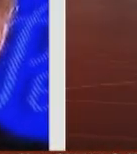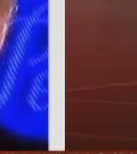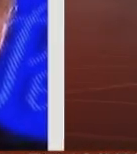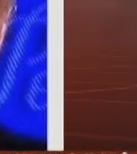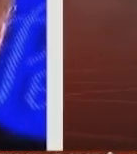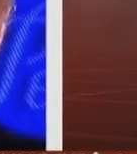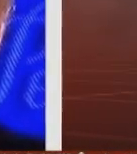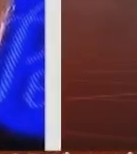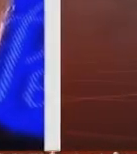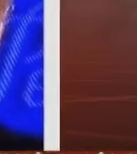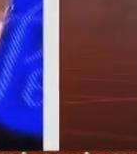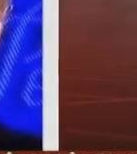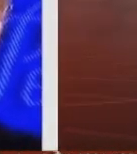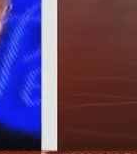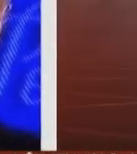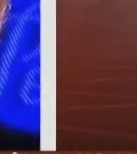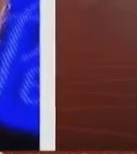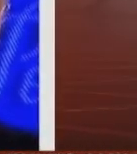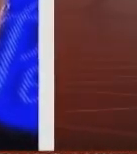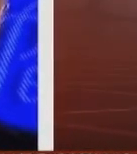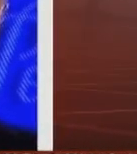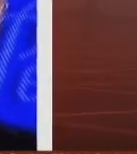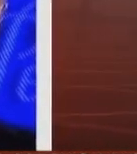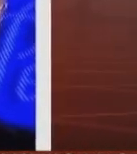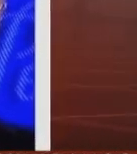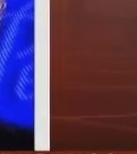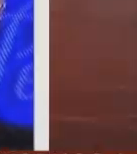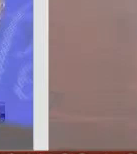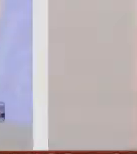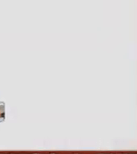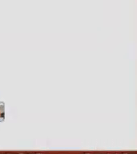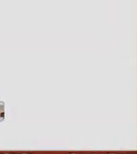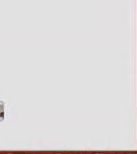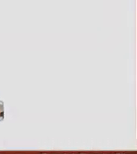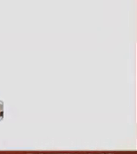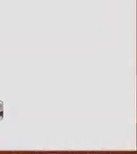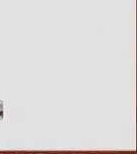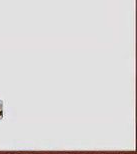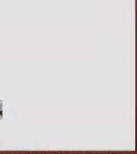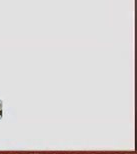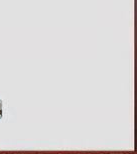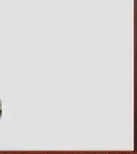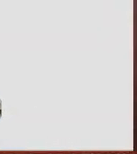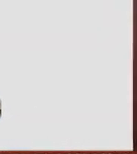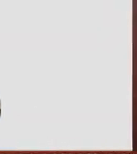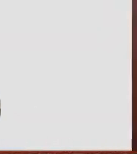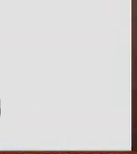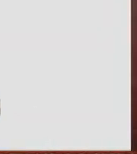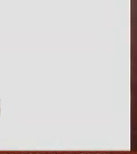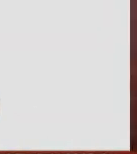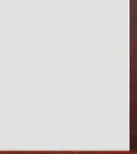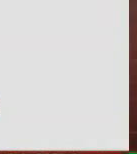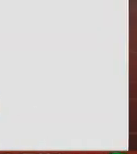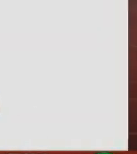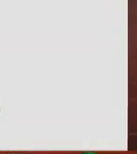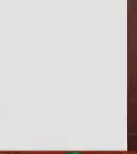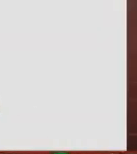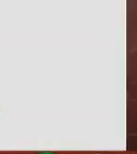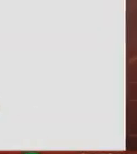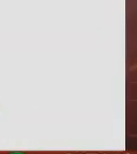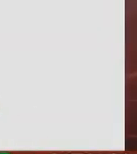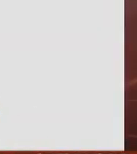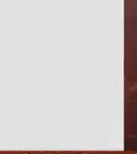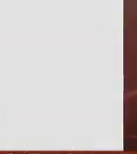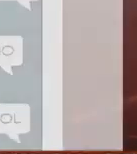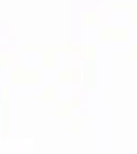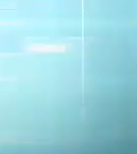en debates.twitter.com los famosos memes y gifs como los que estamos viendo en pantalla no